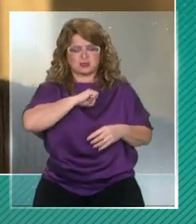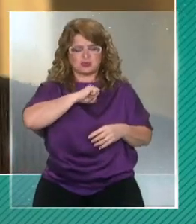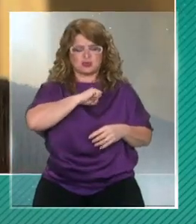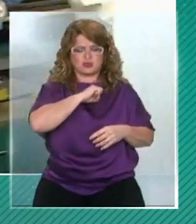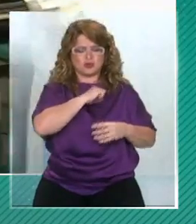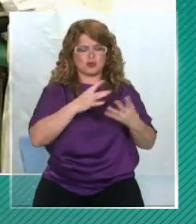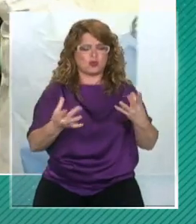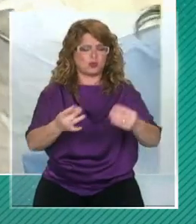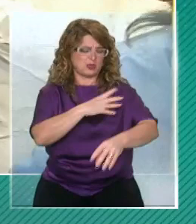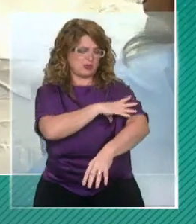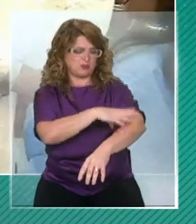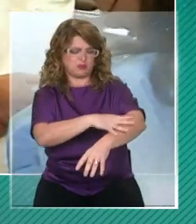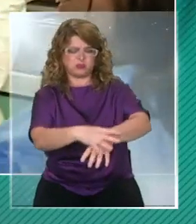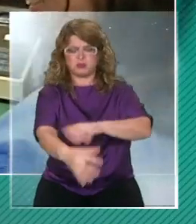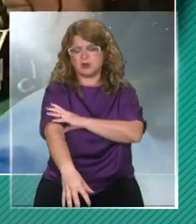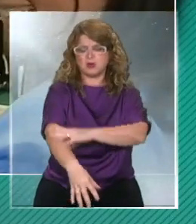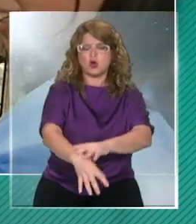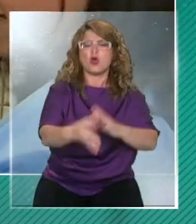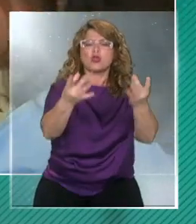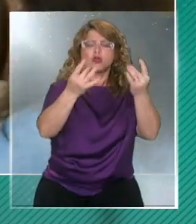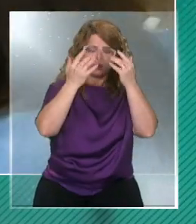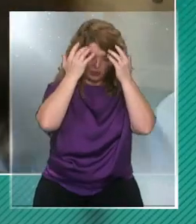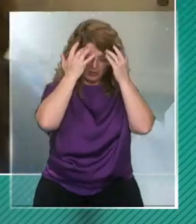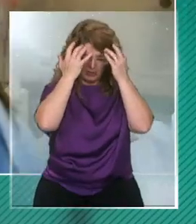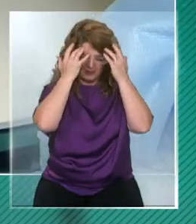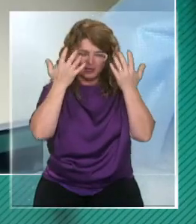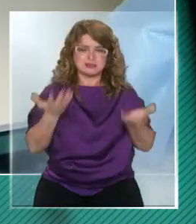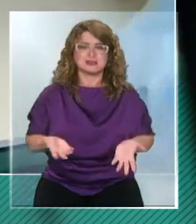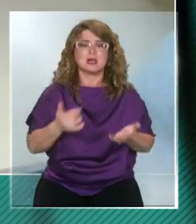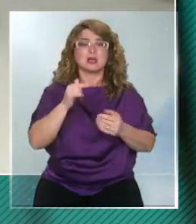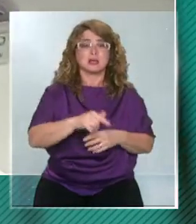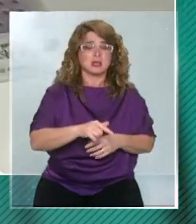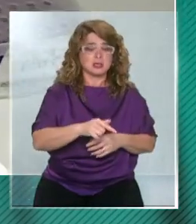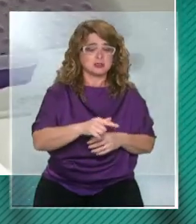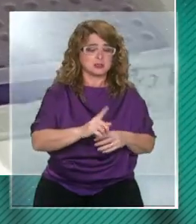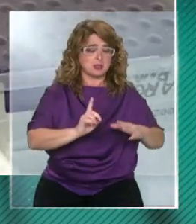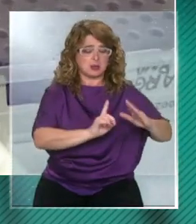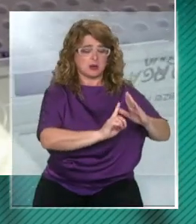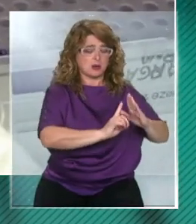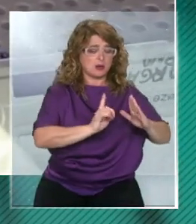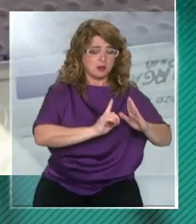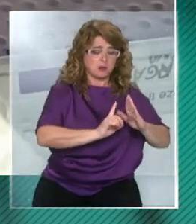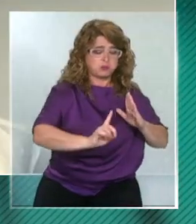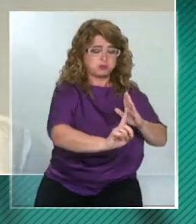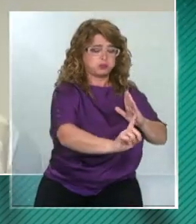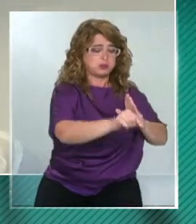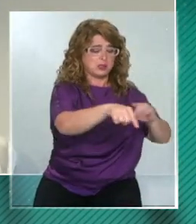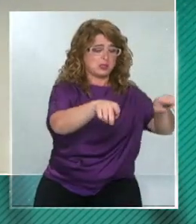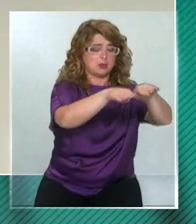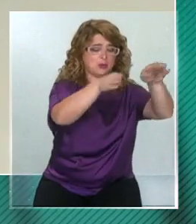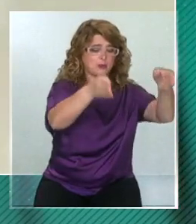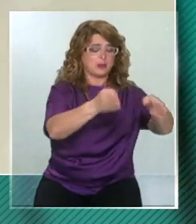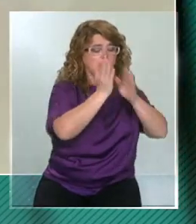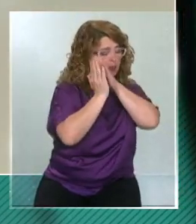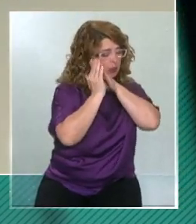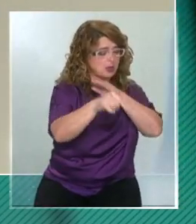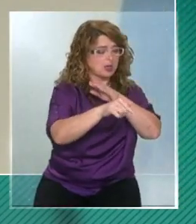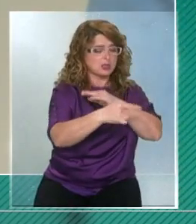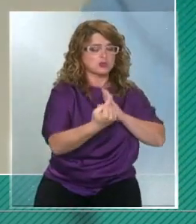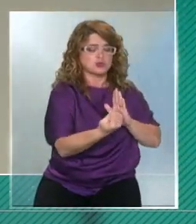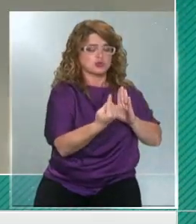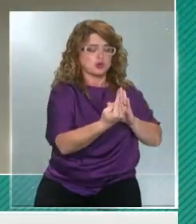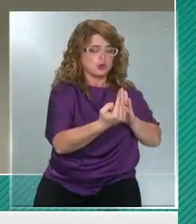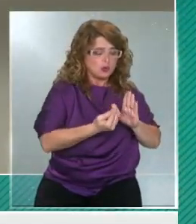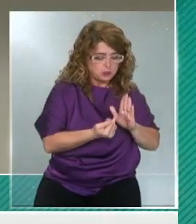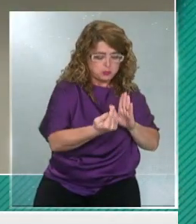le duelen los músculos, dolor de cabeza lo que se recomienda es aislamiento en su hogar o vivienda y obviamente separado